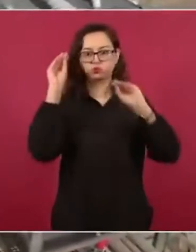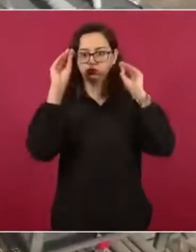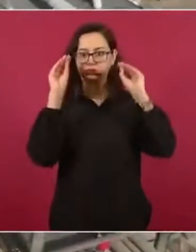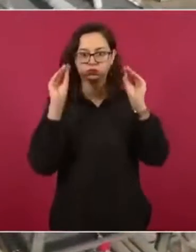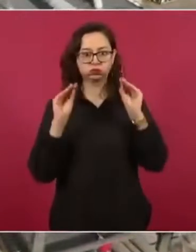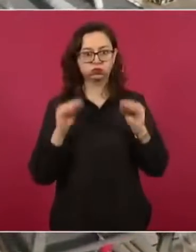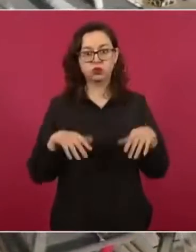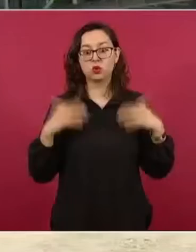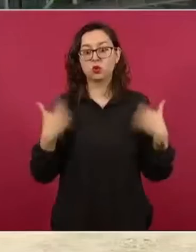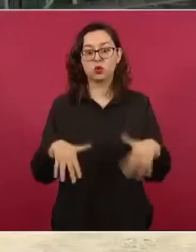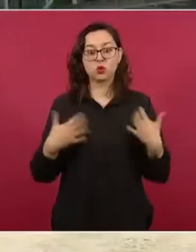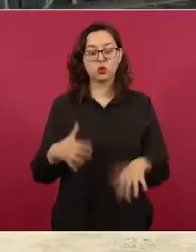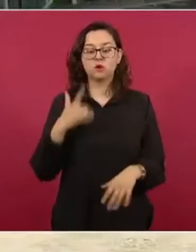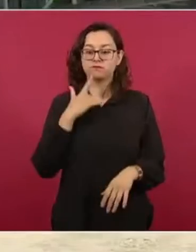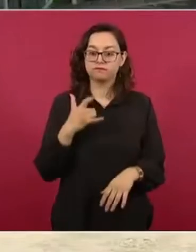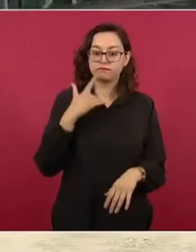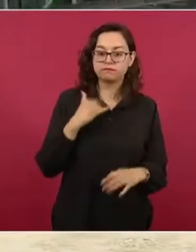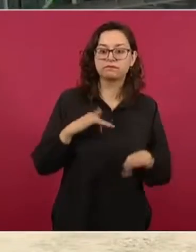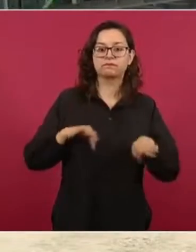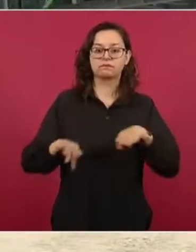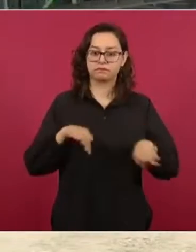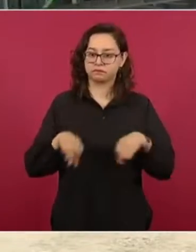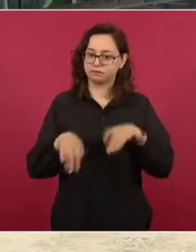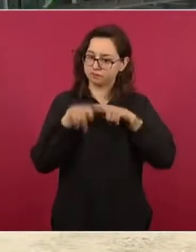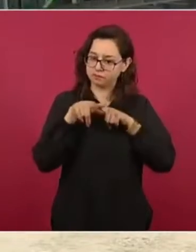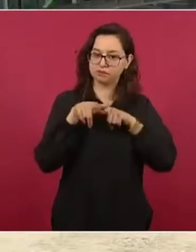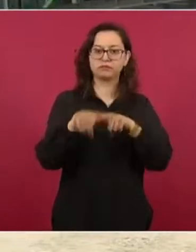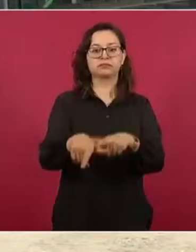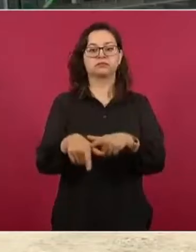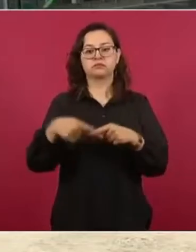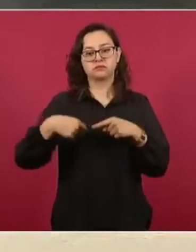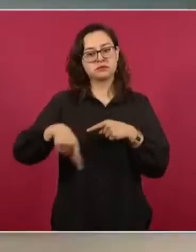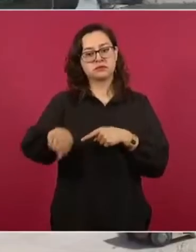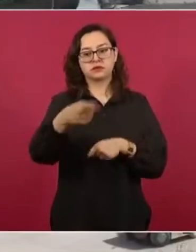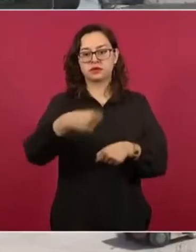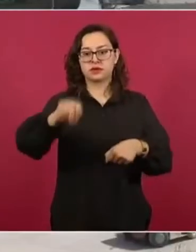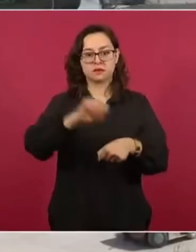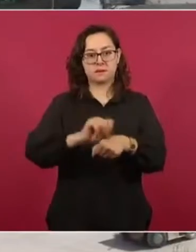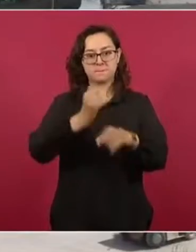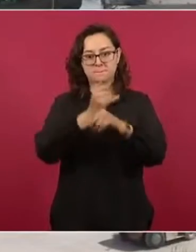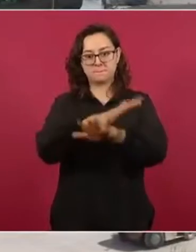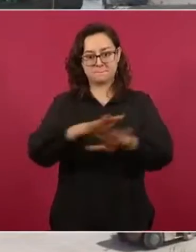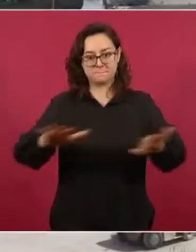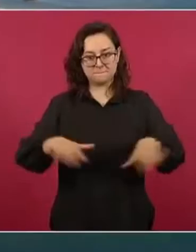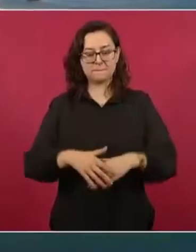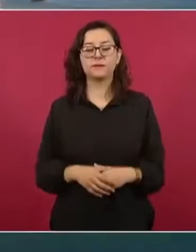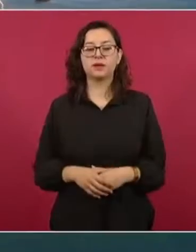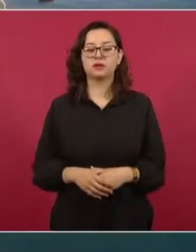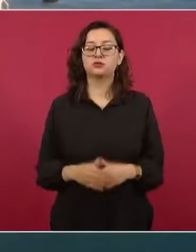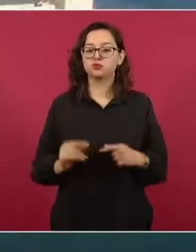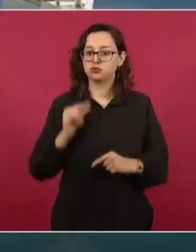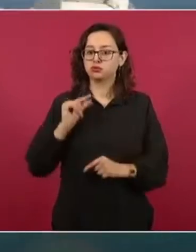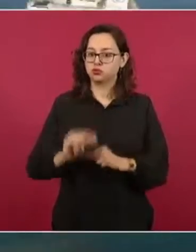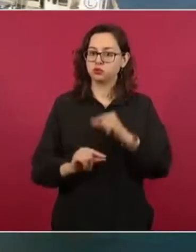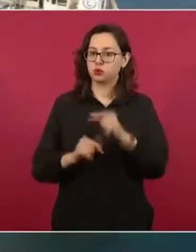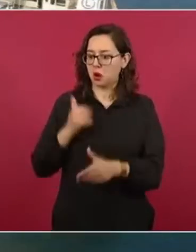una semana muy intensa de trabajo y vamos a continuar así. Va el reporte esta semana. El proyecto ha ido caminando en etapas. En este